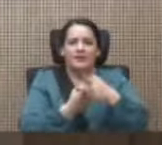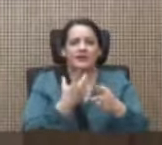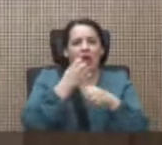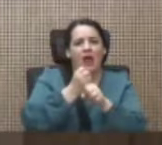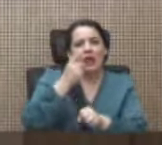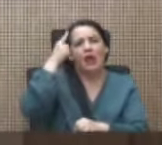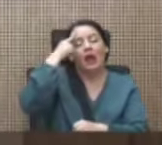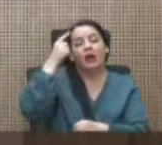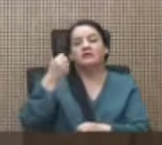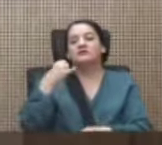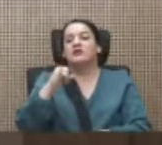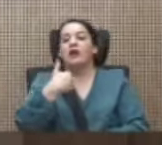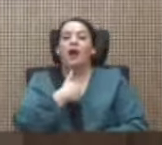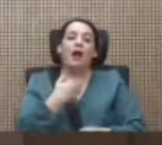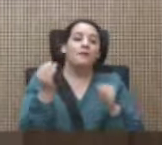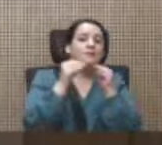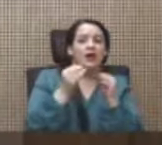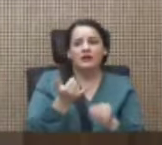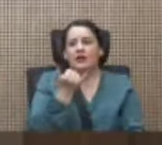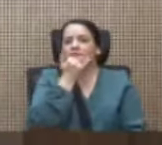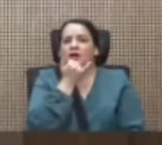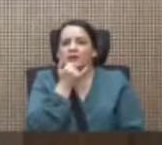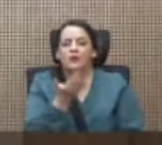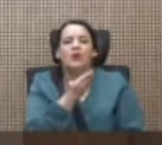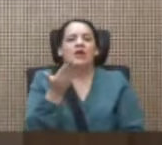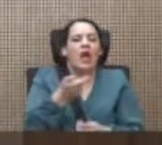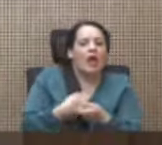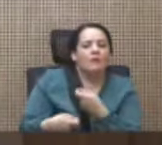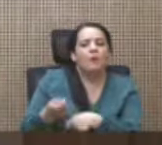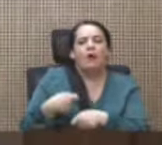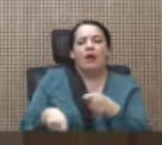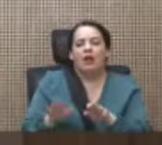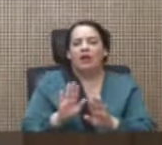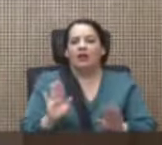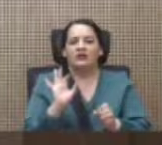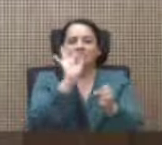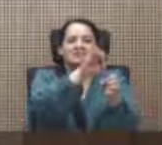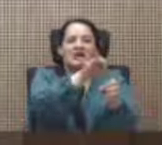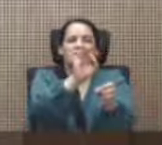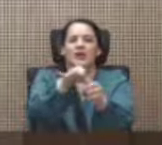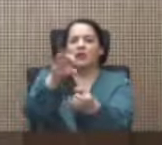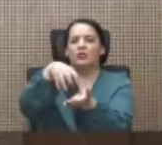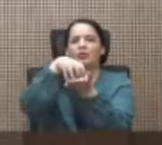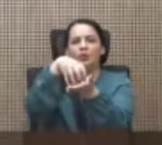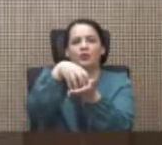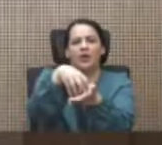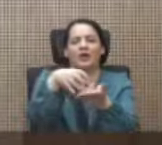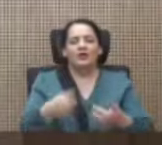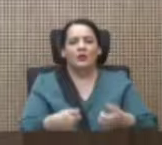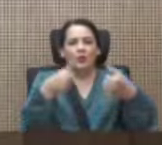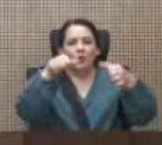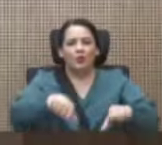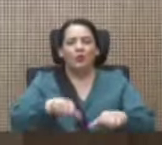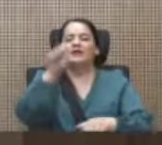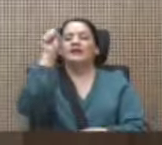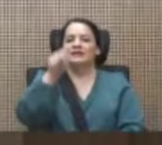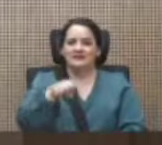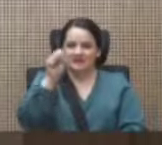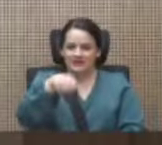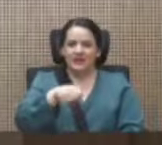de que si hay más, de que qué pasó, de que qué hay por debajo, sembrando una duda de un acuerdo que sí